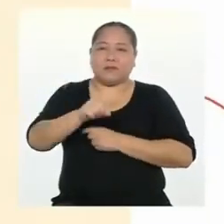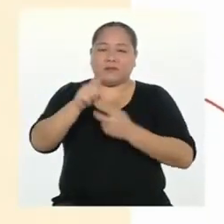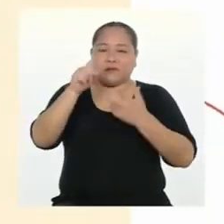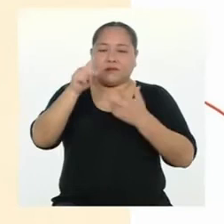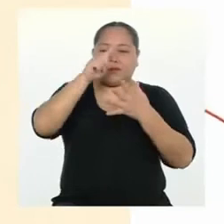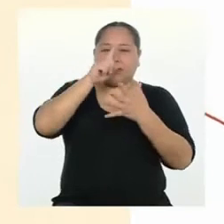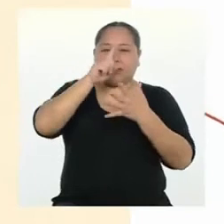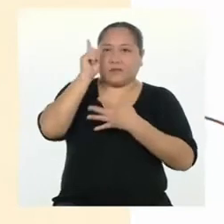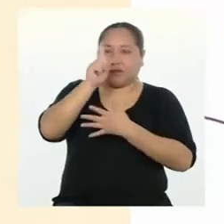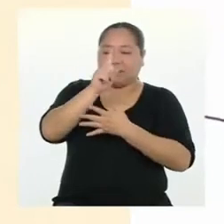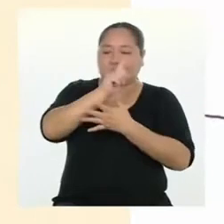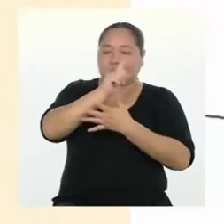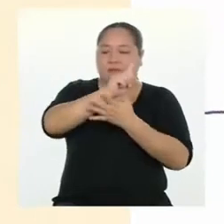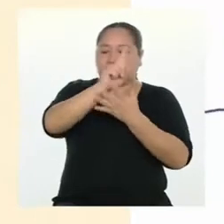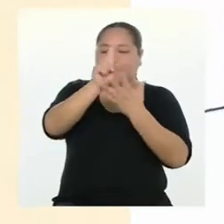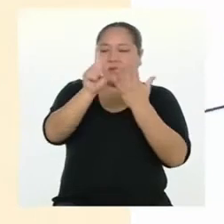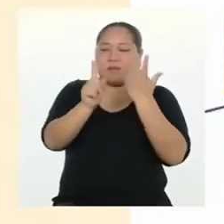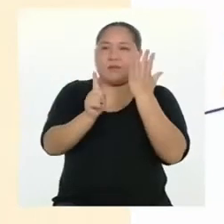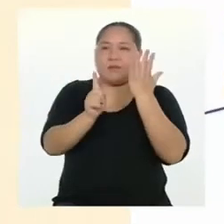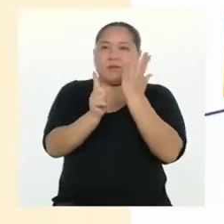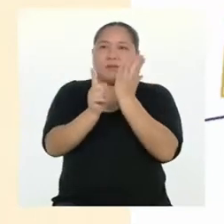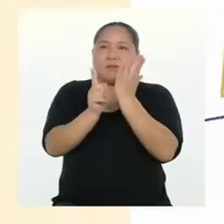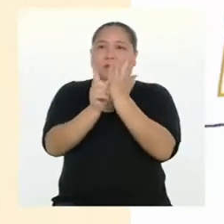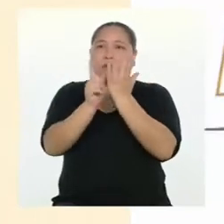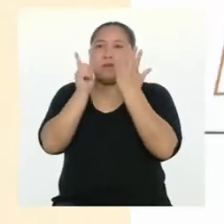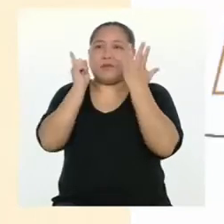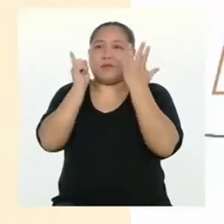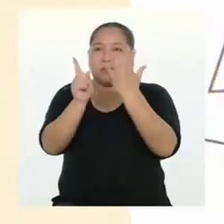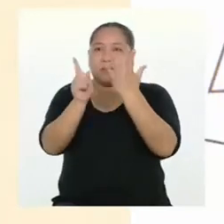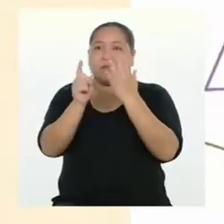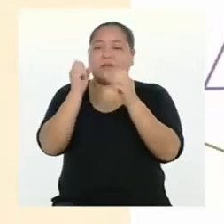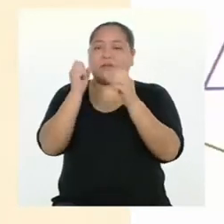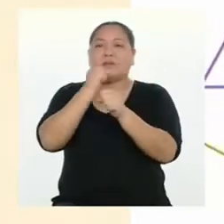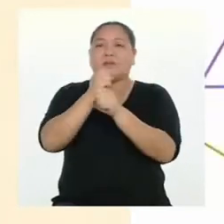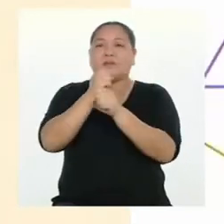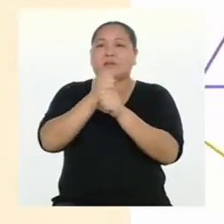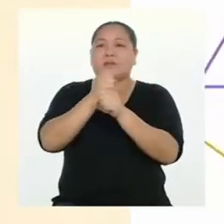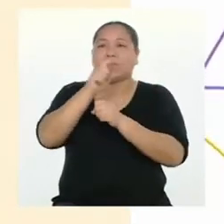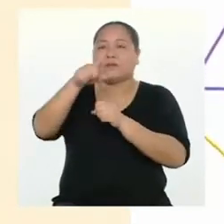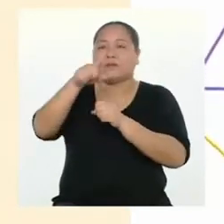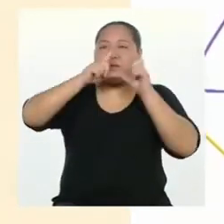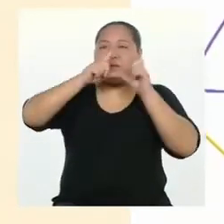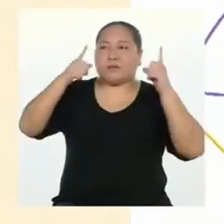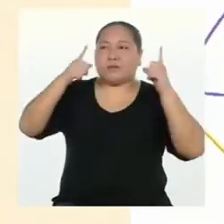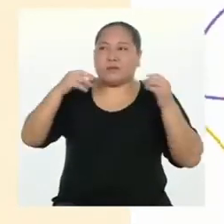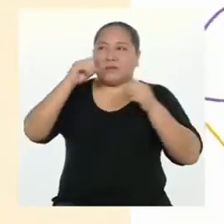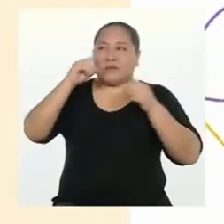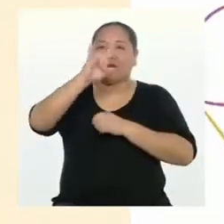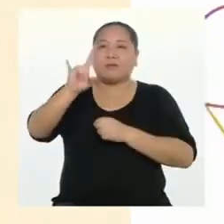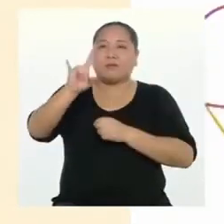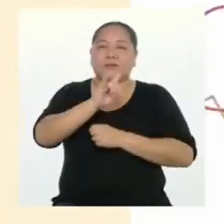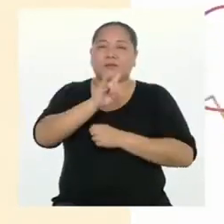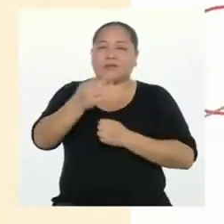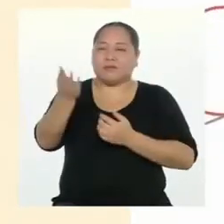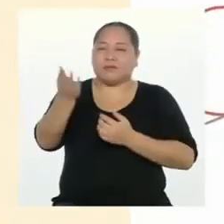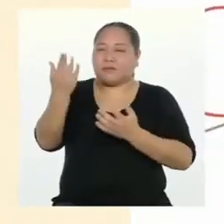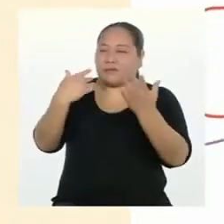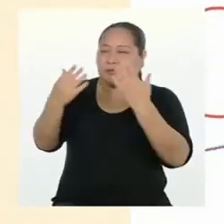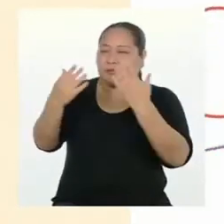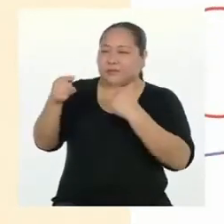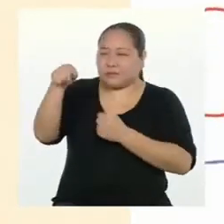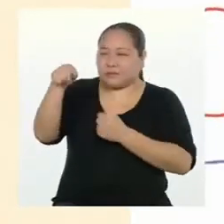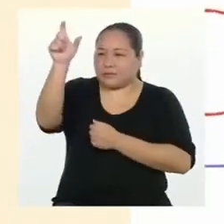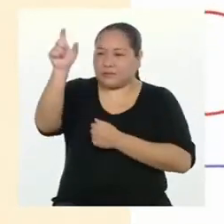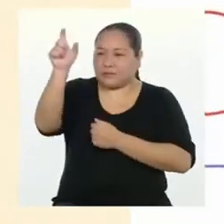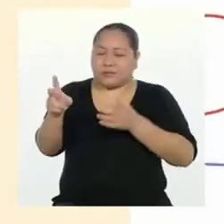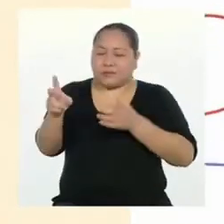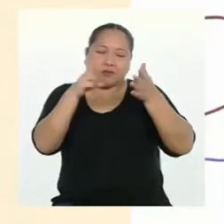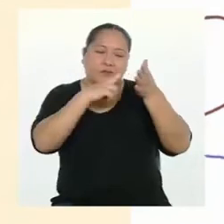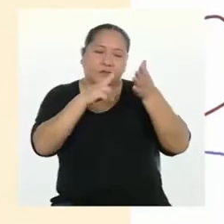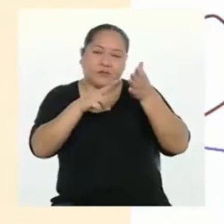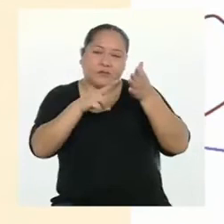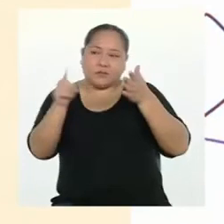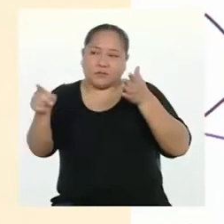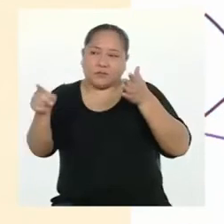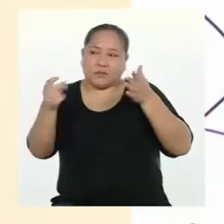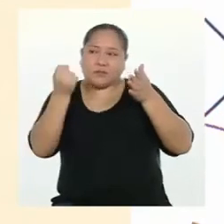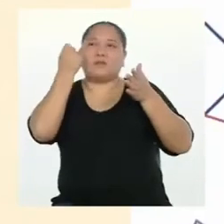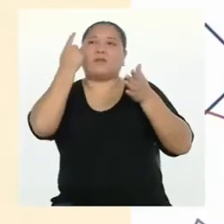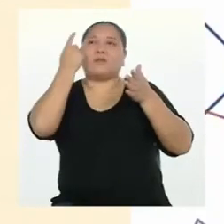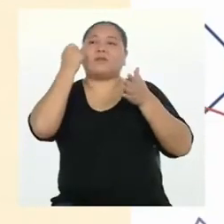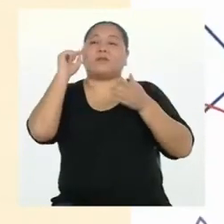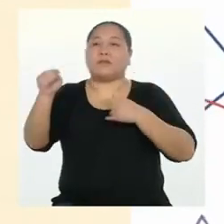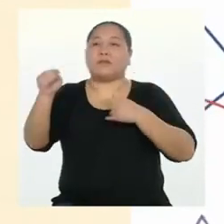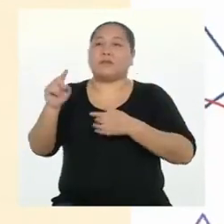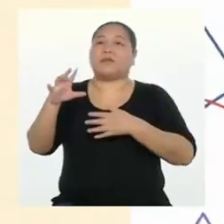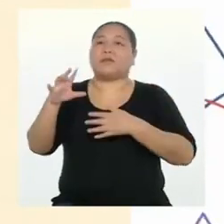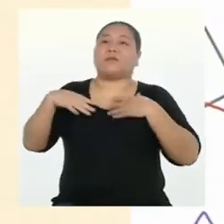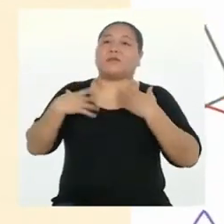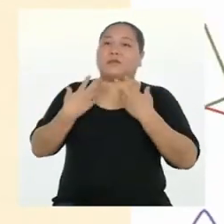seis funciones del lenguaje y se emplea con el propósito de llamar la atención de un receptor para obtener